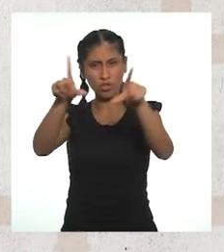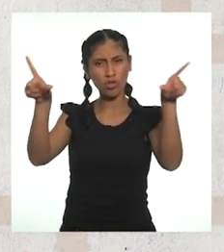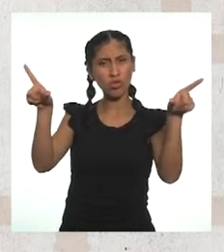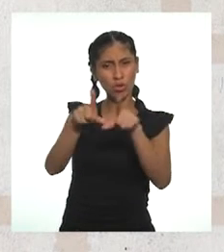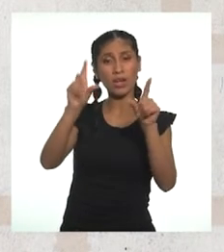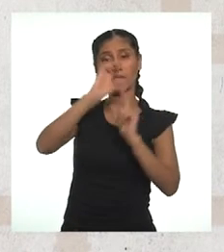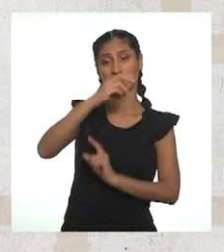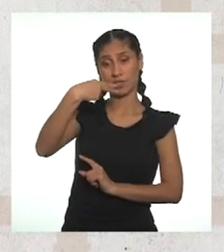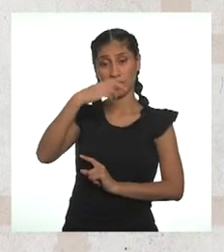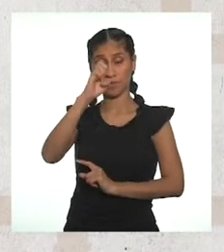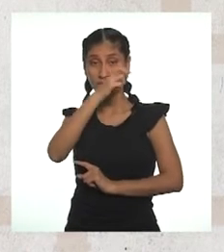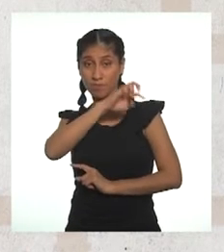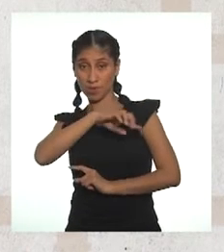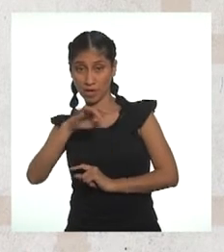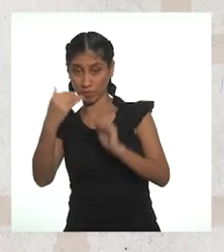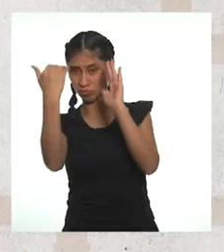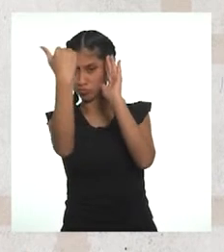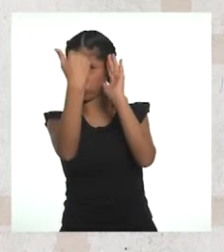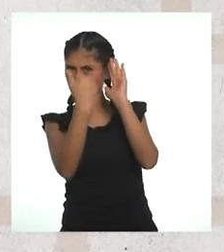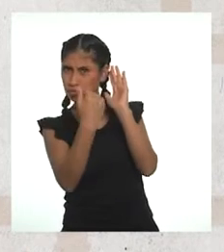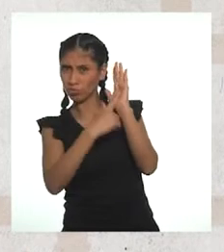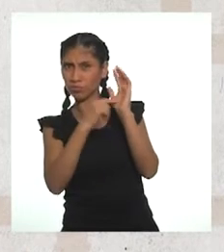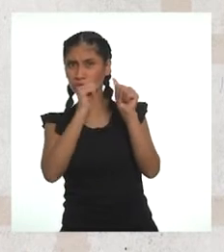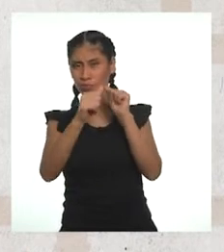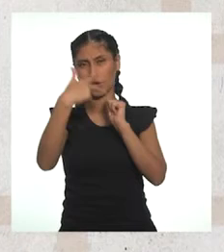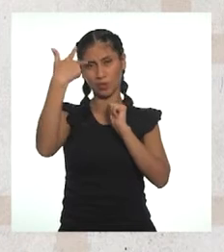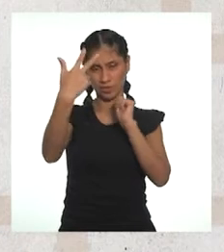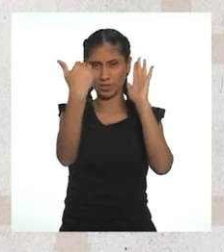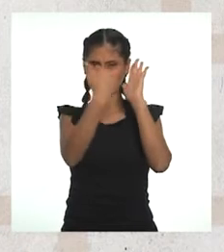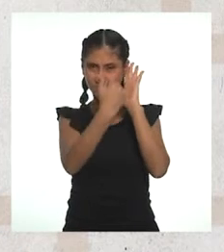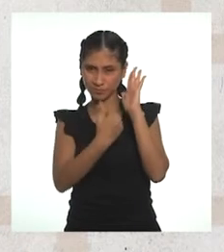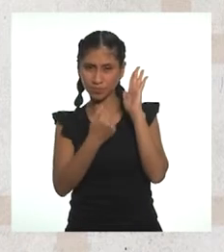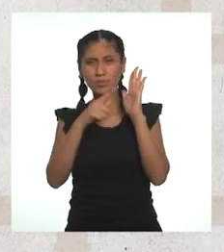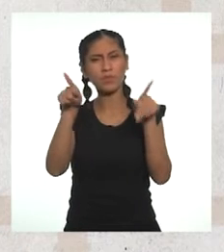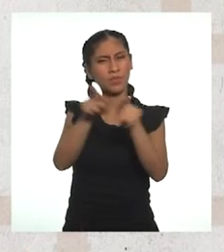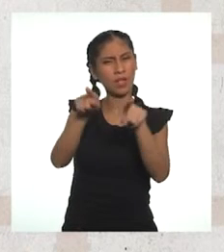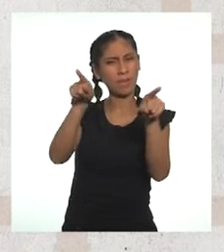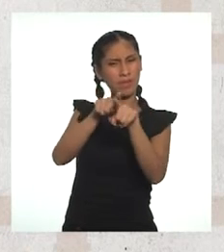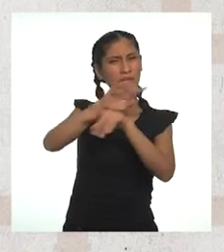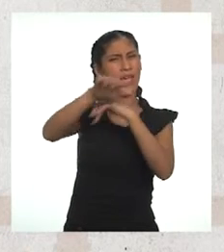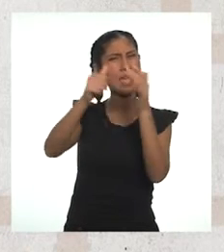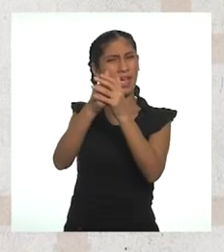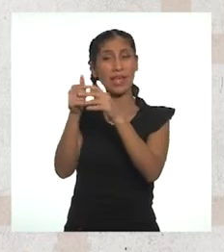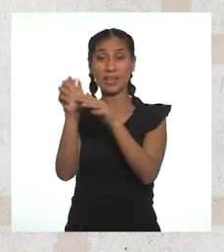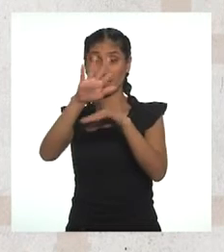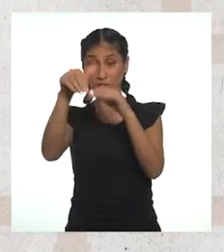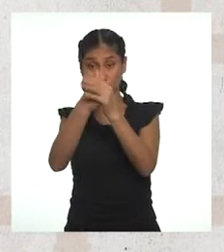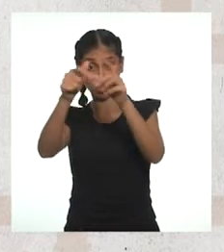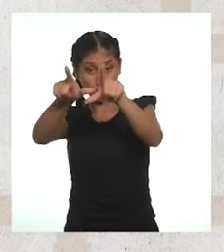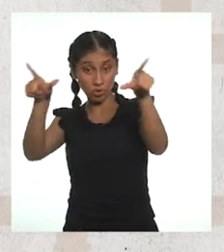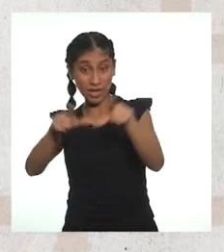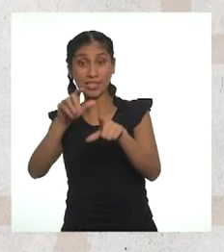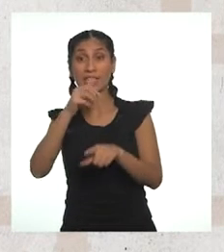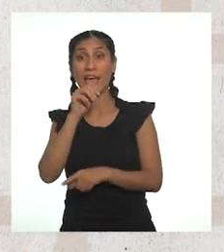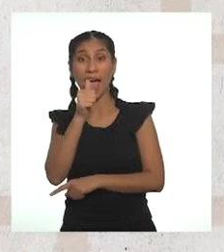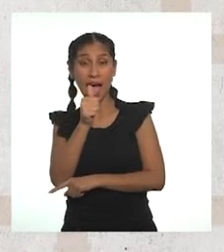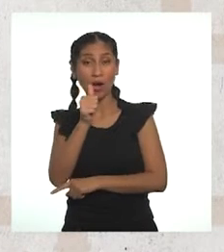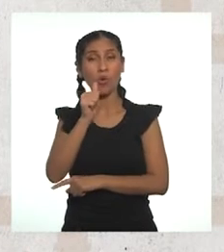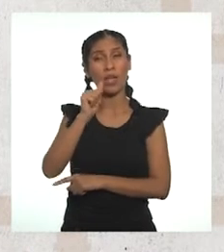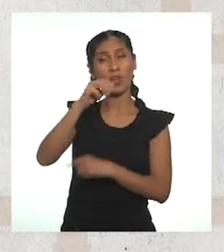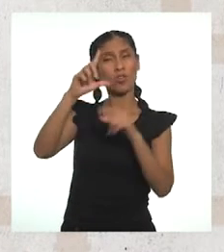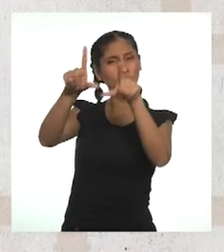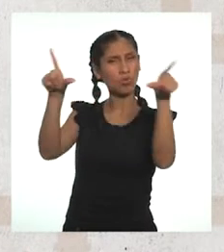Cañete y de Chincha. Tres, el sistema de tratamiento de aguas residuales de Chiclayo,